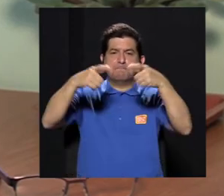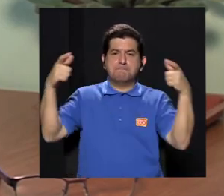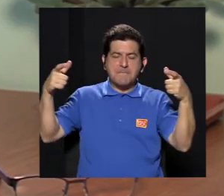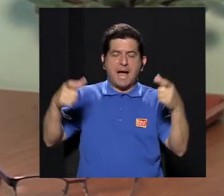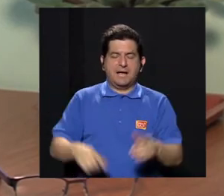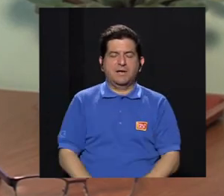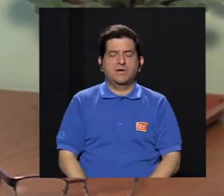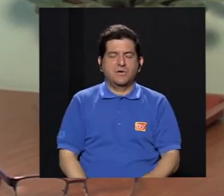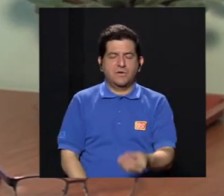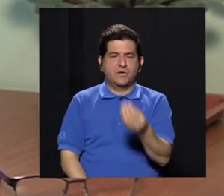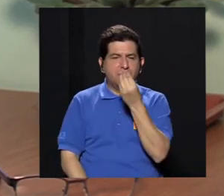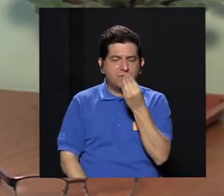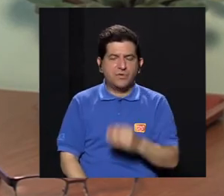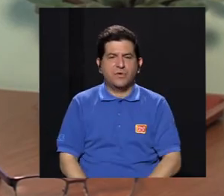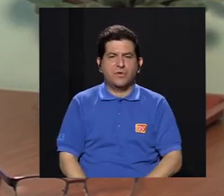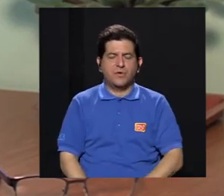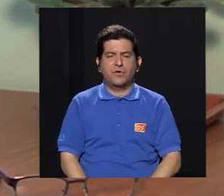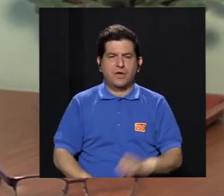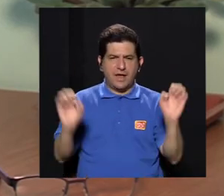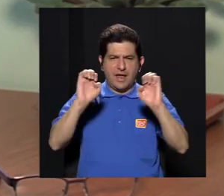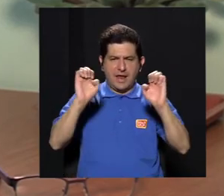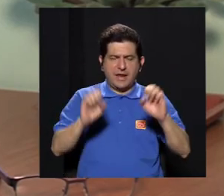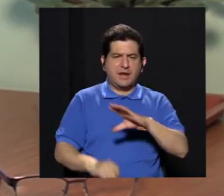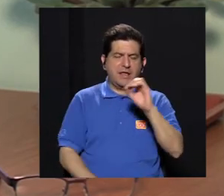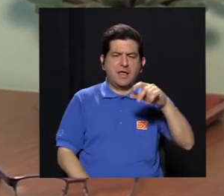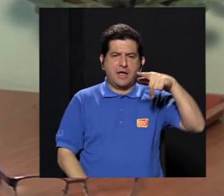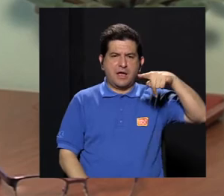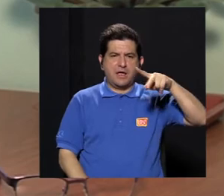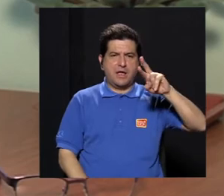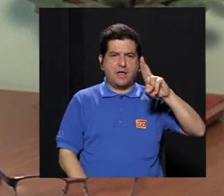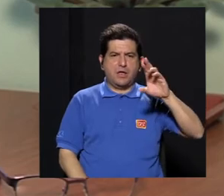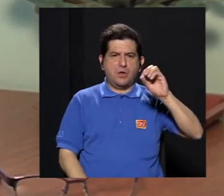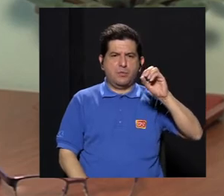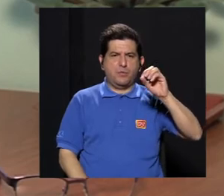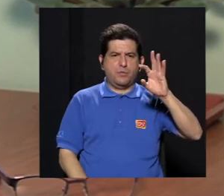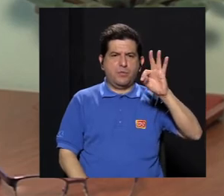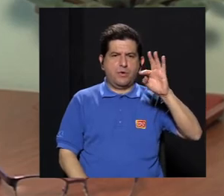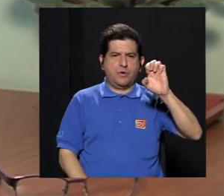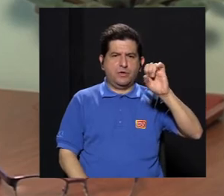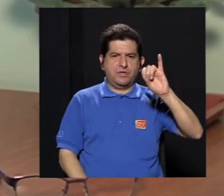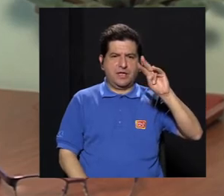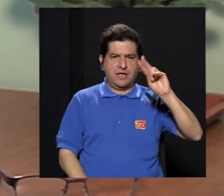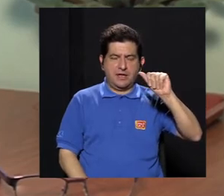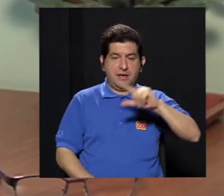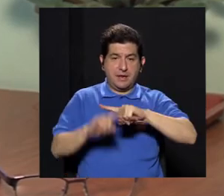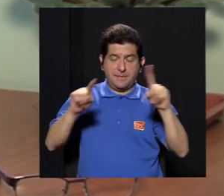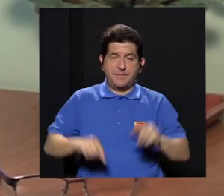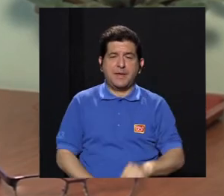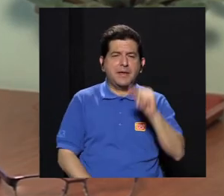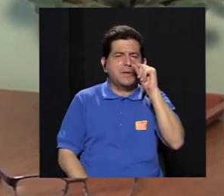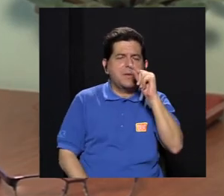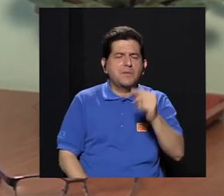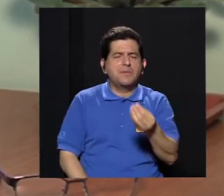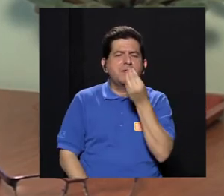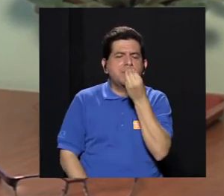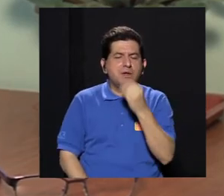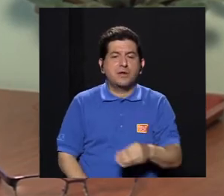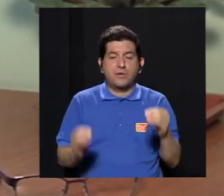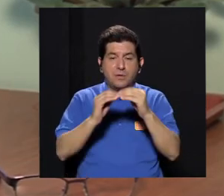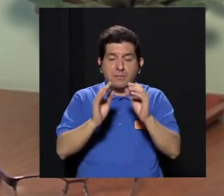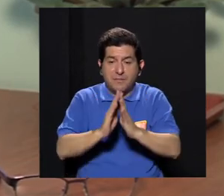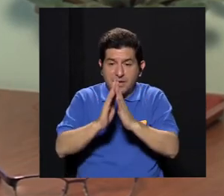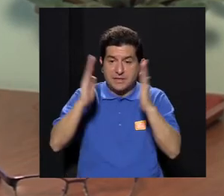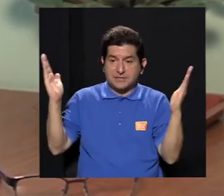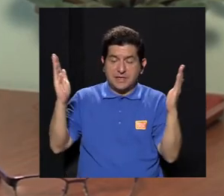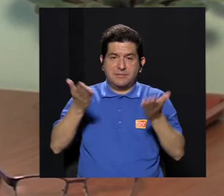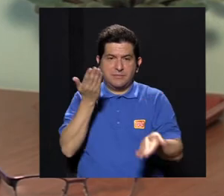de los macronutrientes, o sea, de energía, de proteínas. Pero la falta de micronutrientes es una falta más